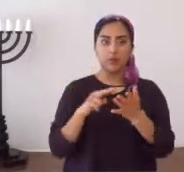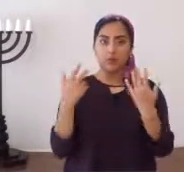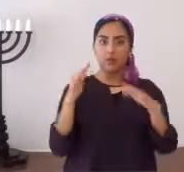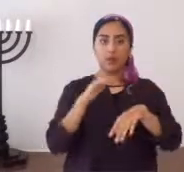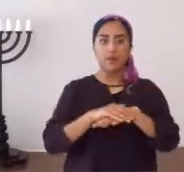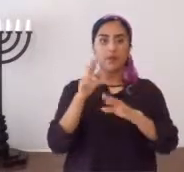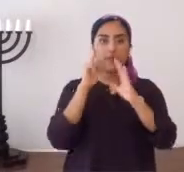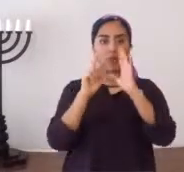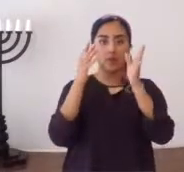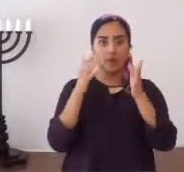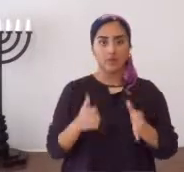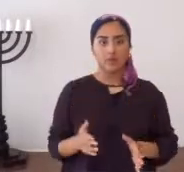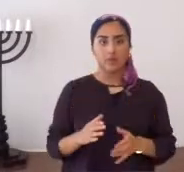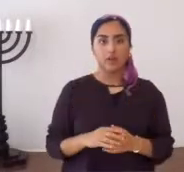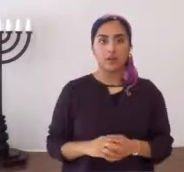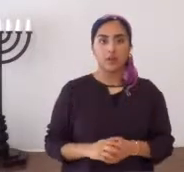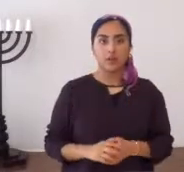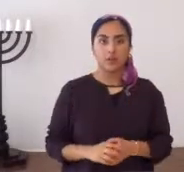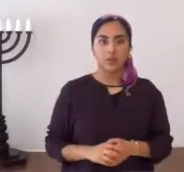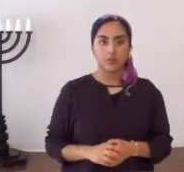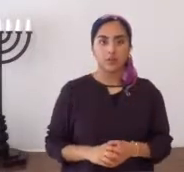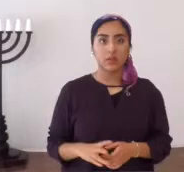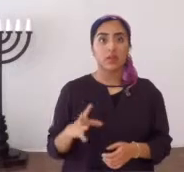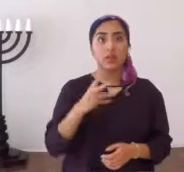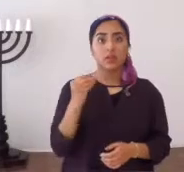siendo rebelde, como ya lo leímos, en el profeta,